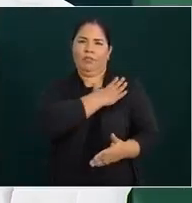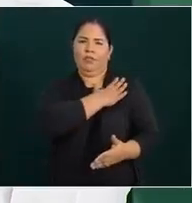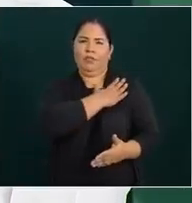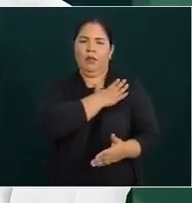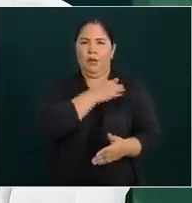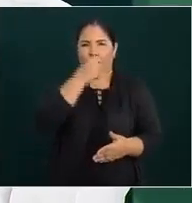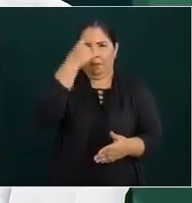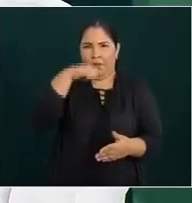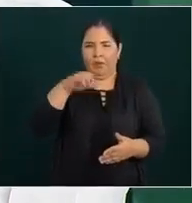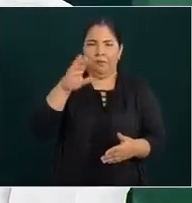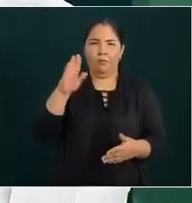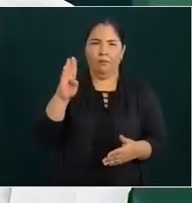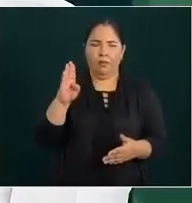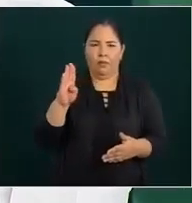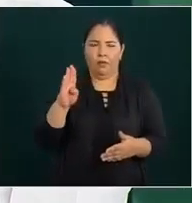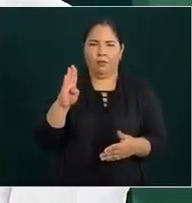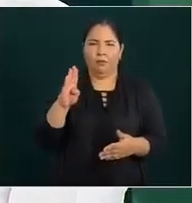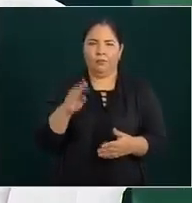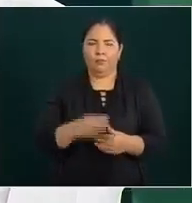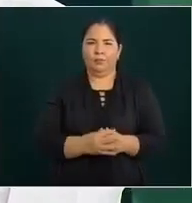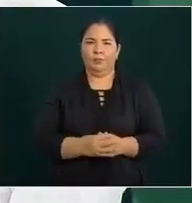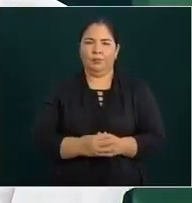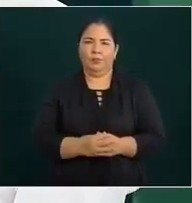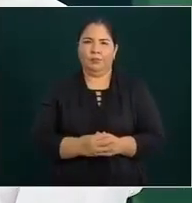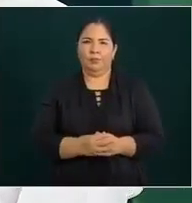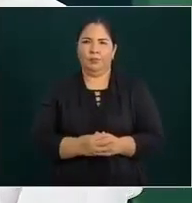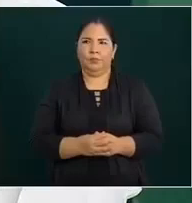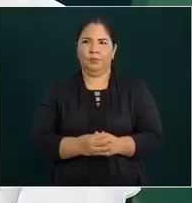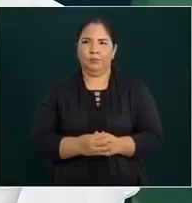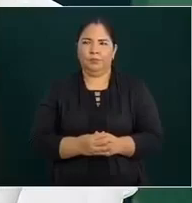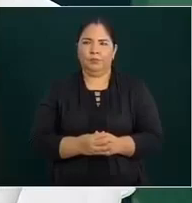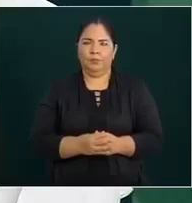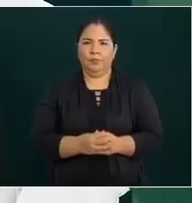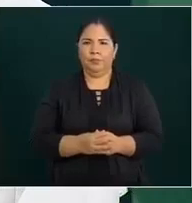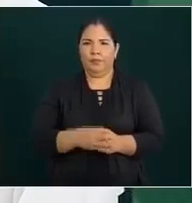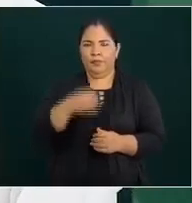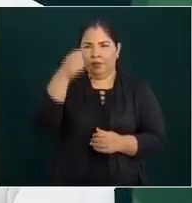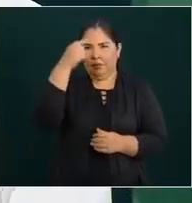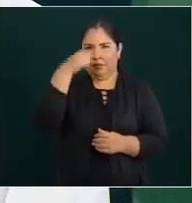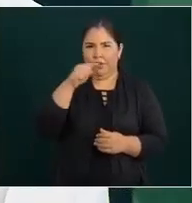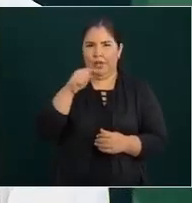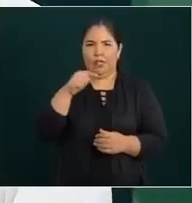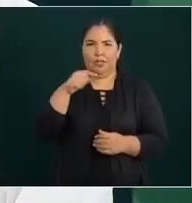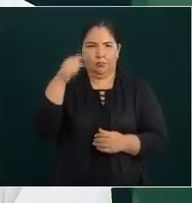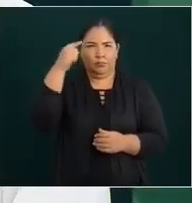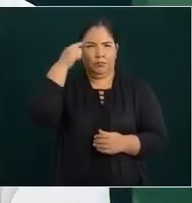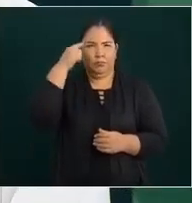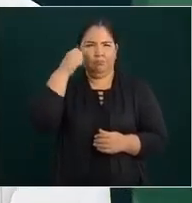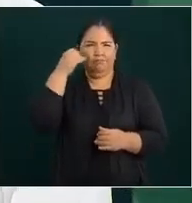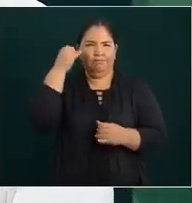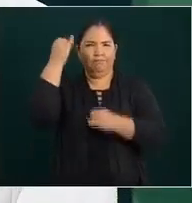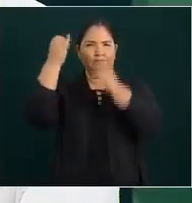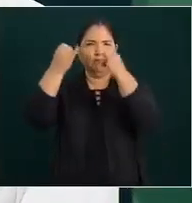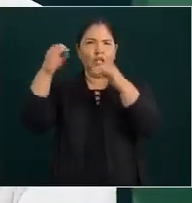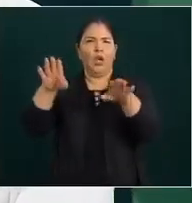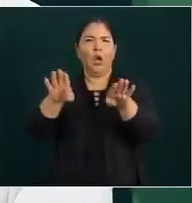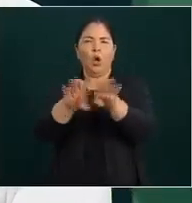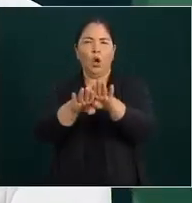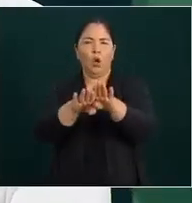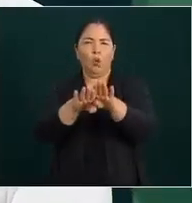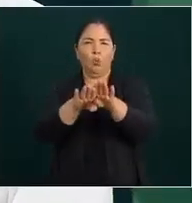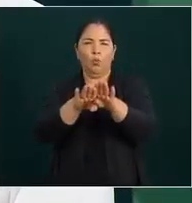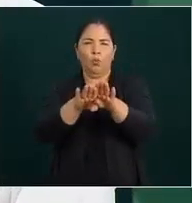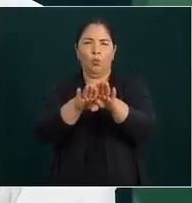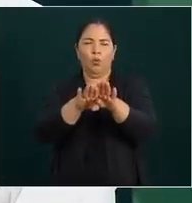Badiraguato, para que se tenga una idea de cómo la